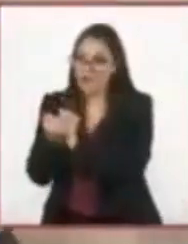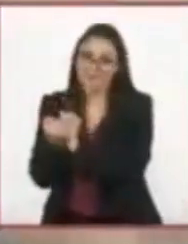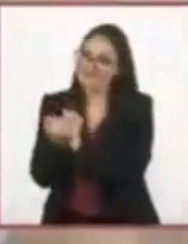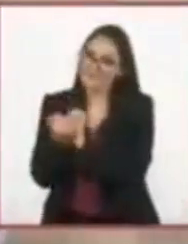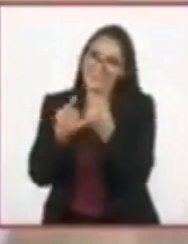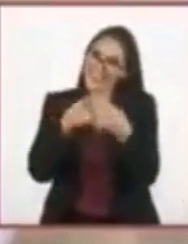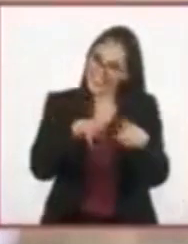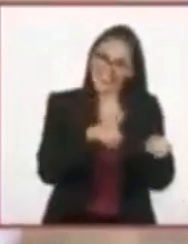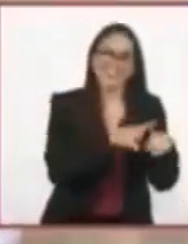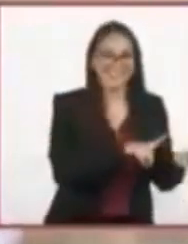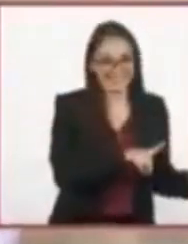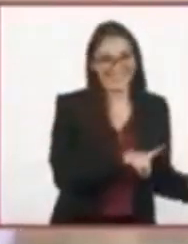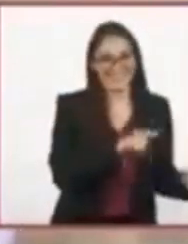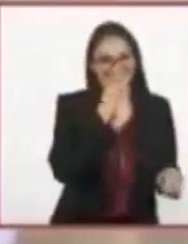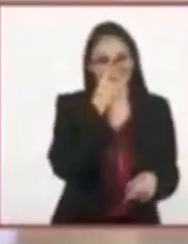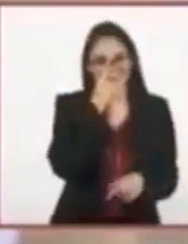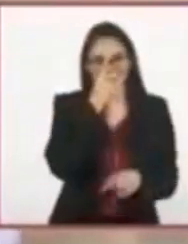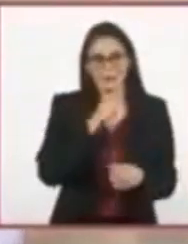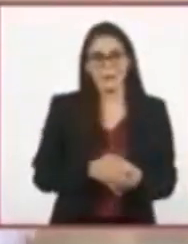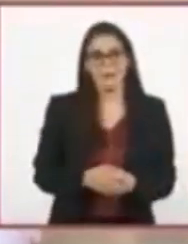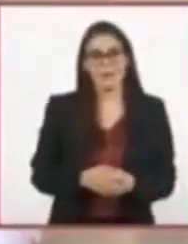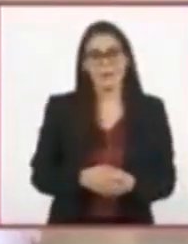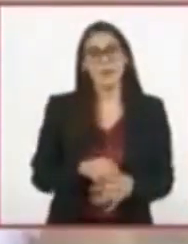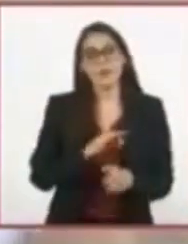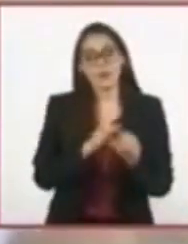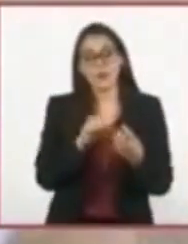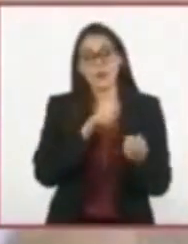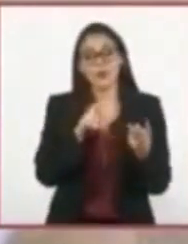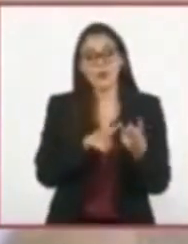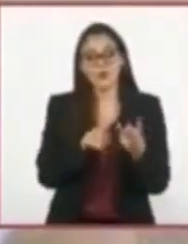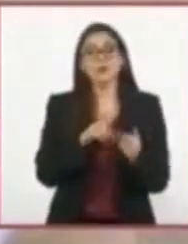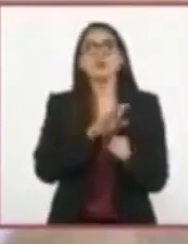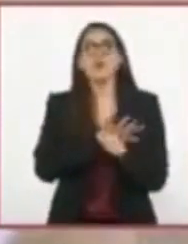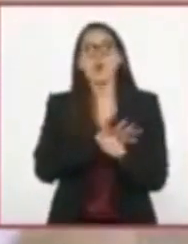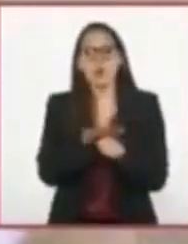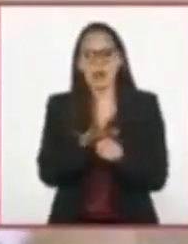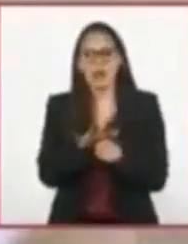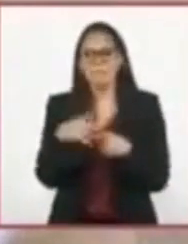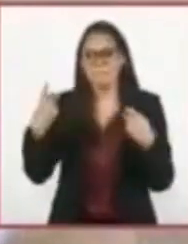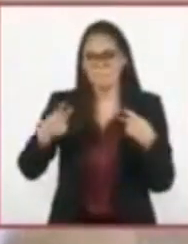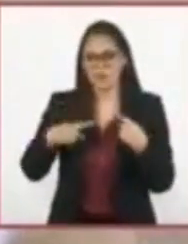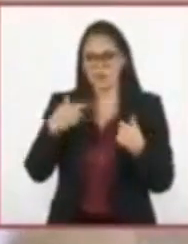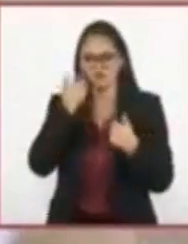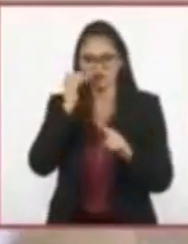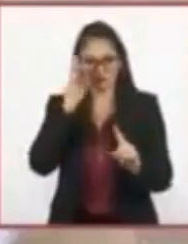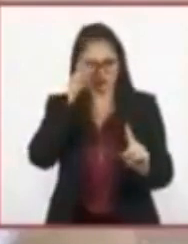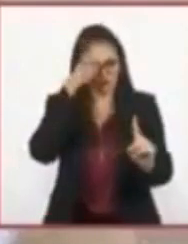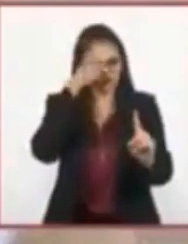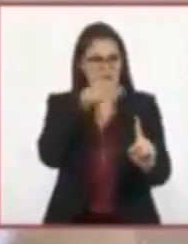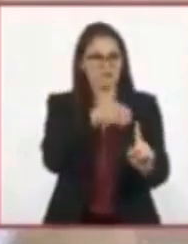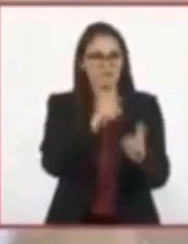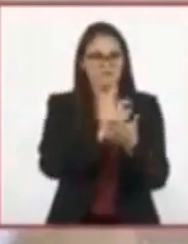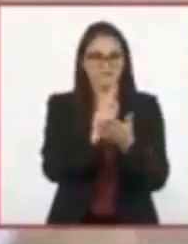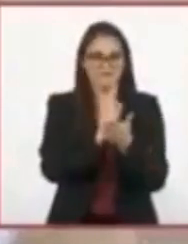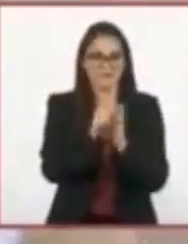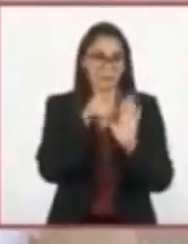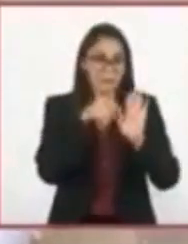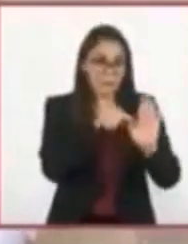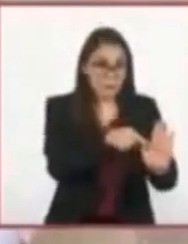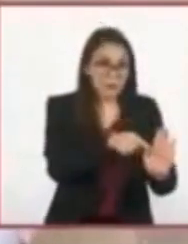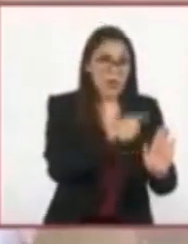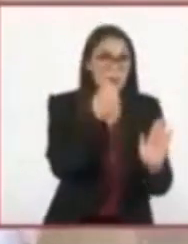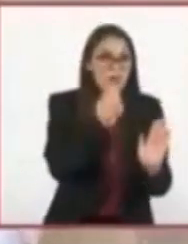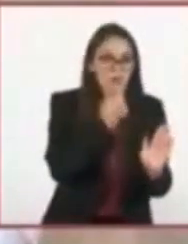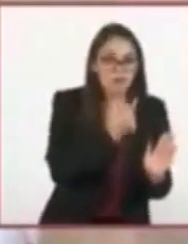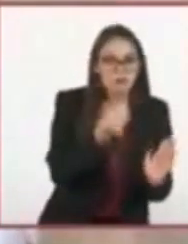¡Exacto! El tercer aspecto a definir es saber para quiénes cocinaremos. Es decir, a quiénes va dirigido el texto. Para